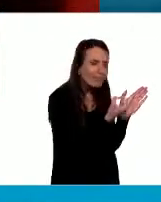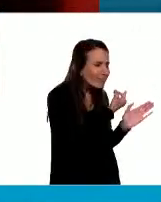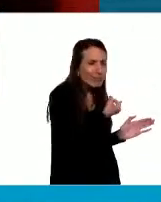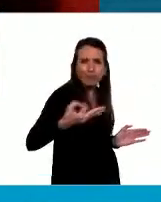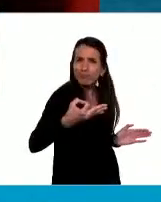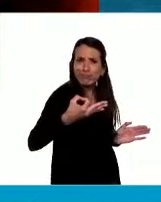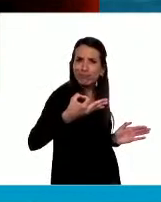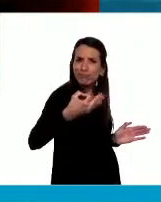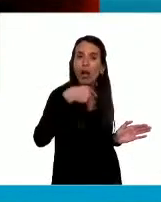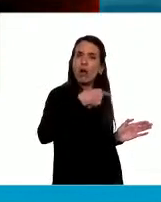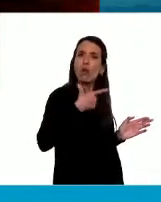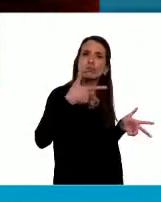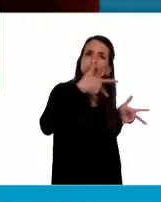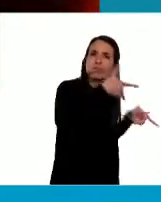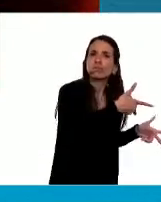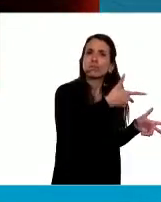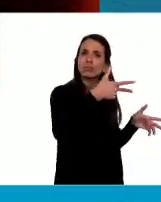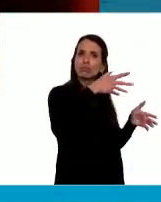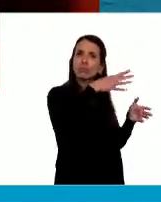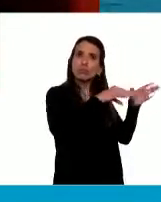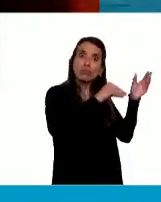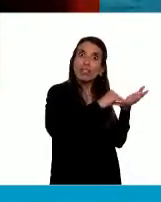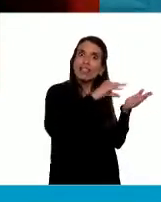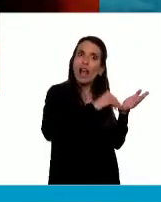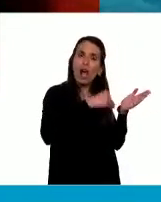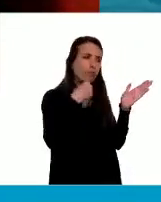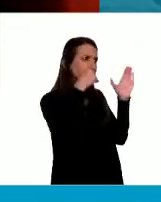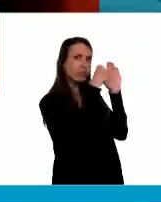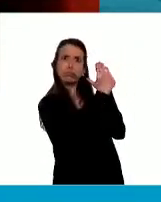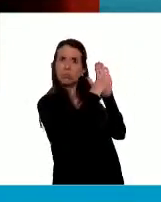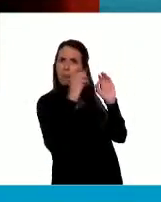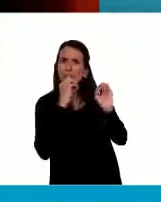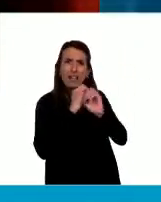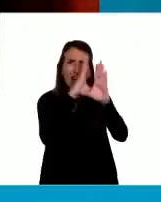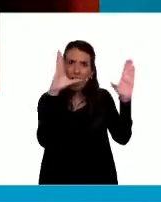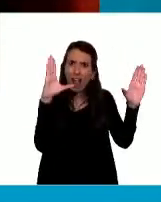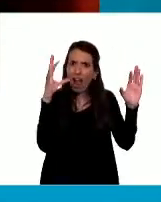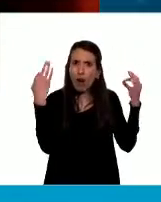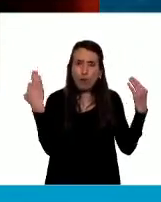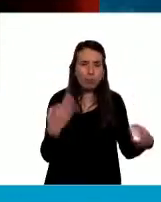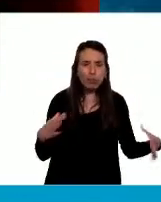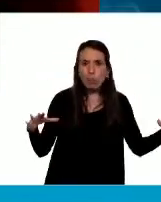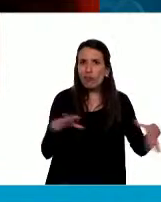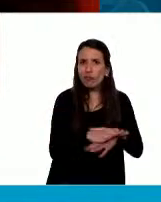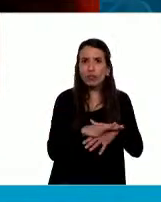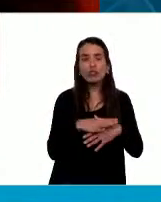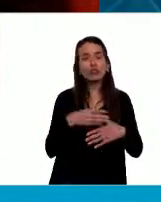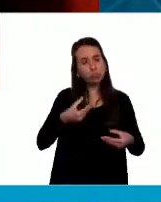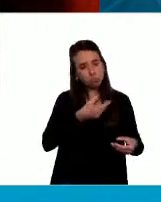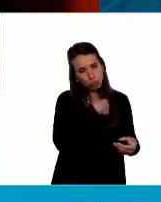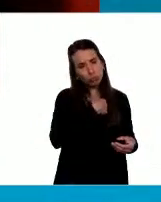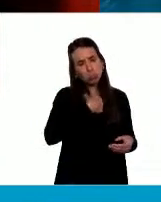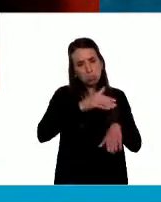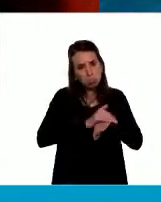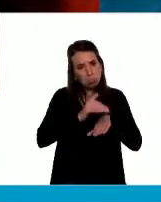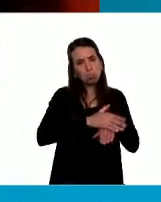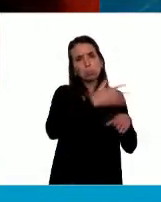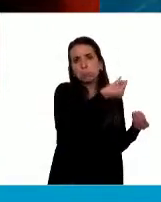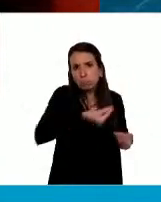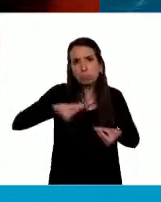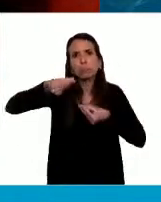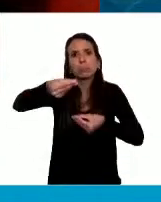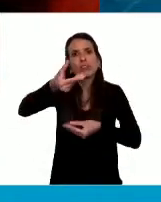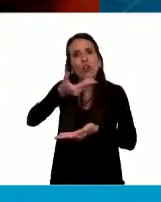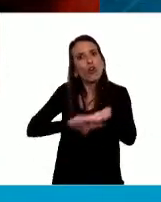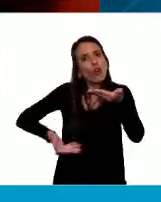como estaban anotados ahí. Lo traje al seno de la cámara y hoy quiero